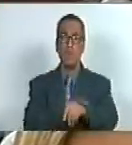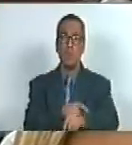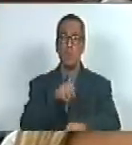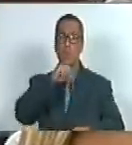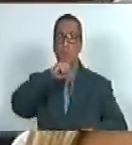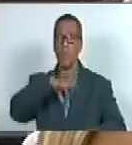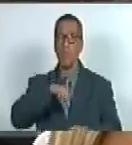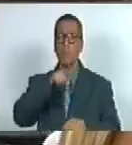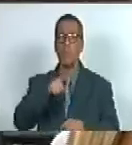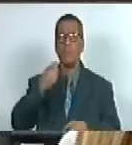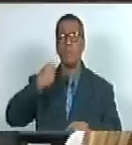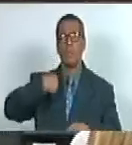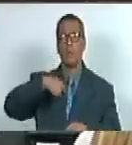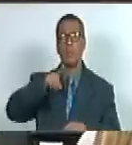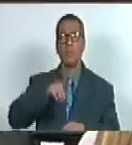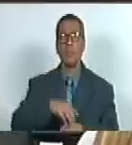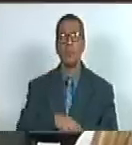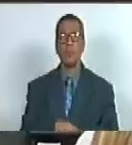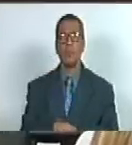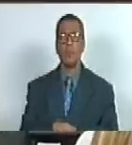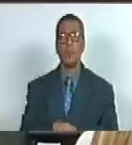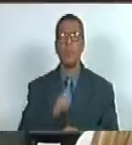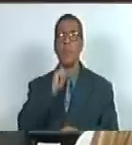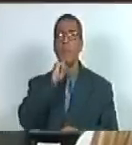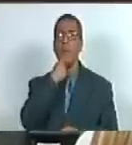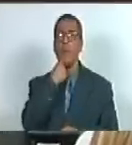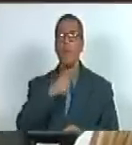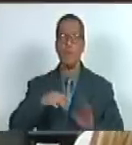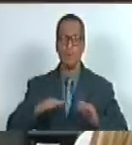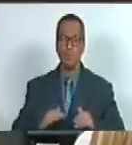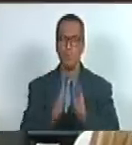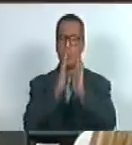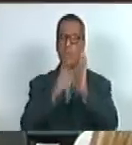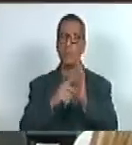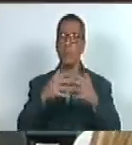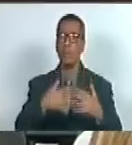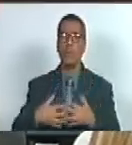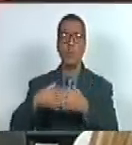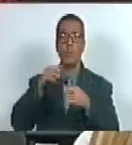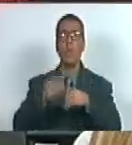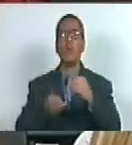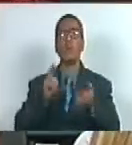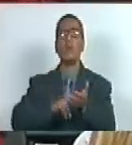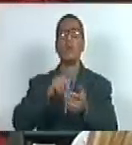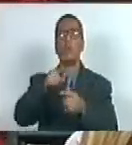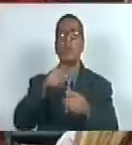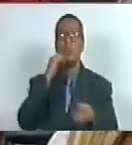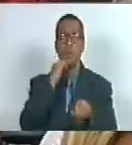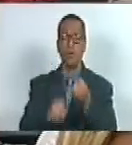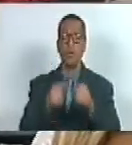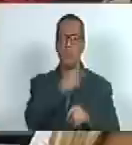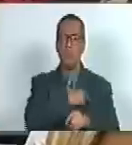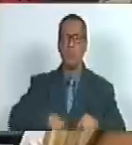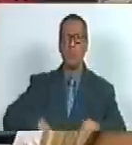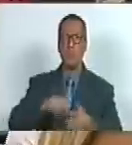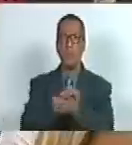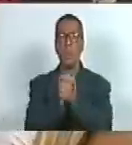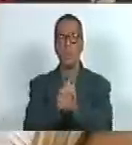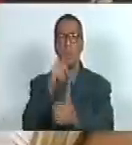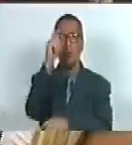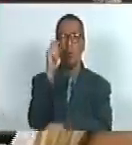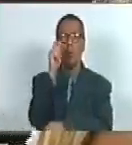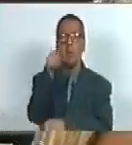histórico que ha tenido Rusia contra el fascismo y reivindicamos además por último presidente compañeros